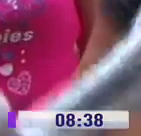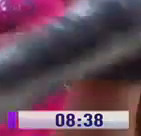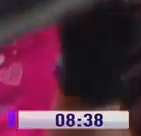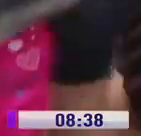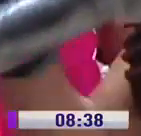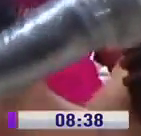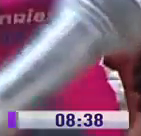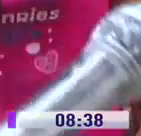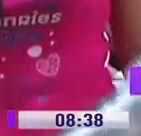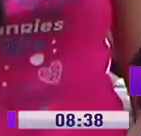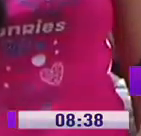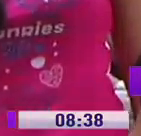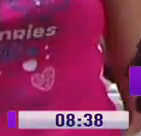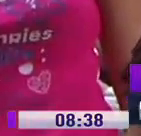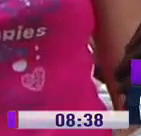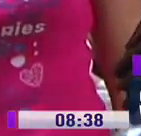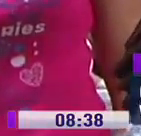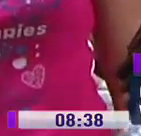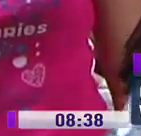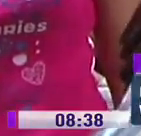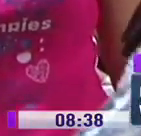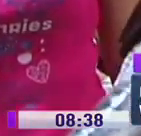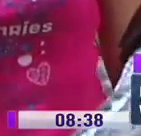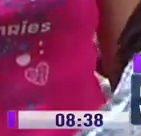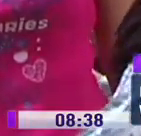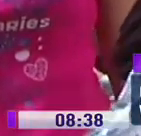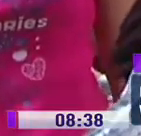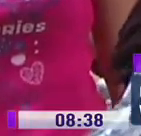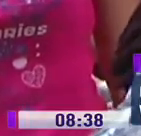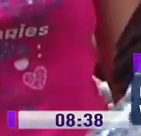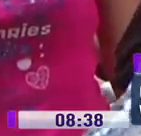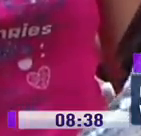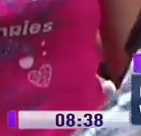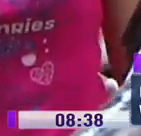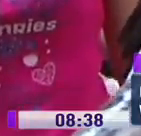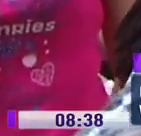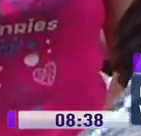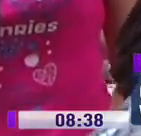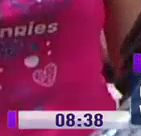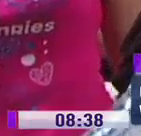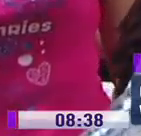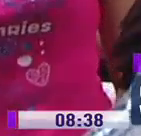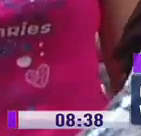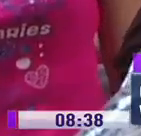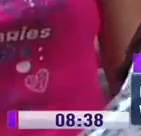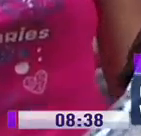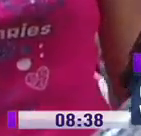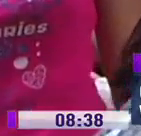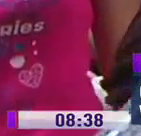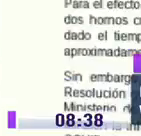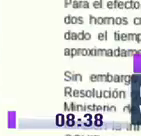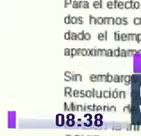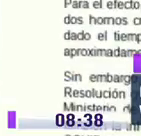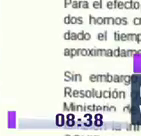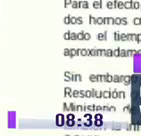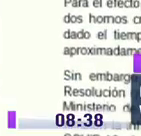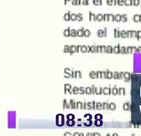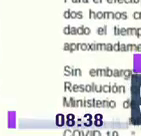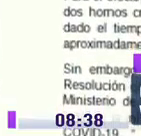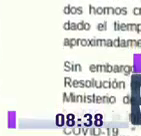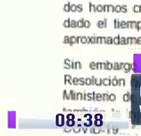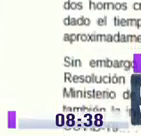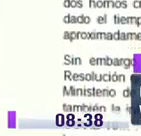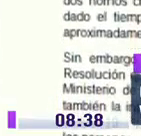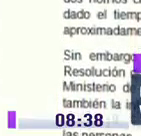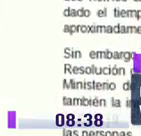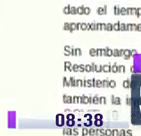ningún servicio fúnebre, nada, imagínense, ¿qué dicen que tenemos que hacer? que comprar un féretro. Mientras que la Junta